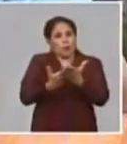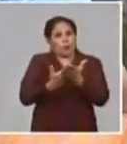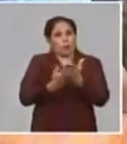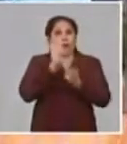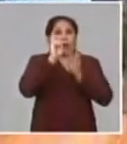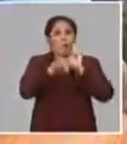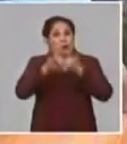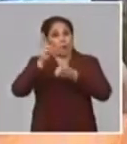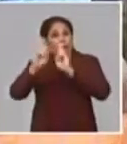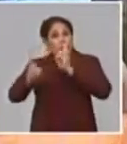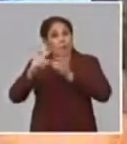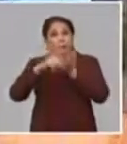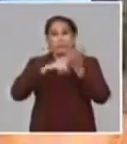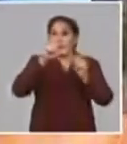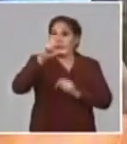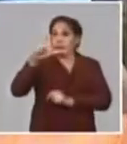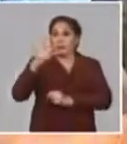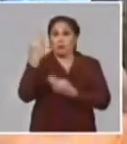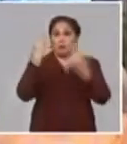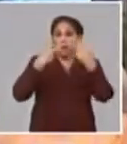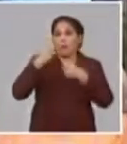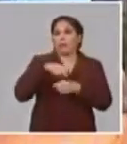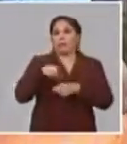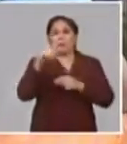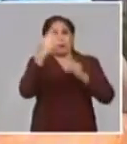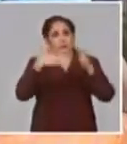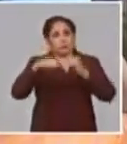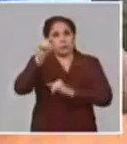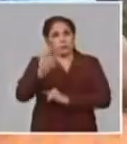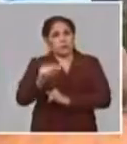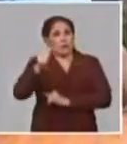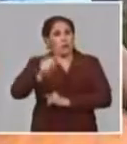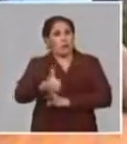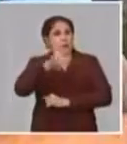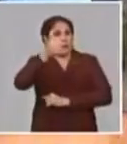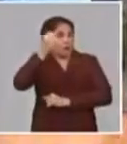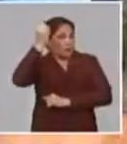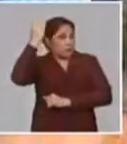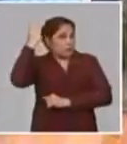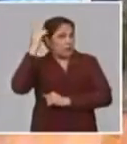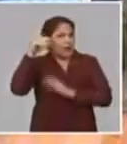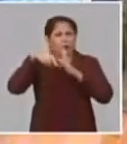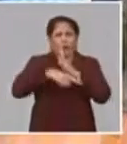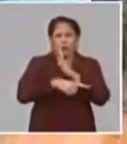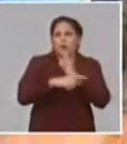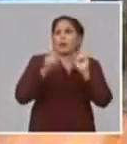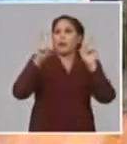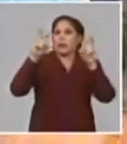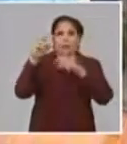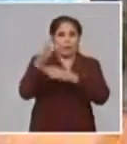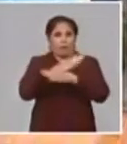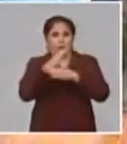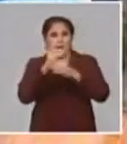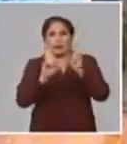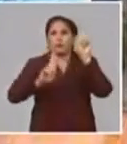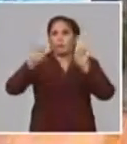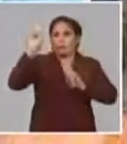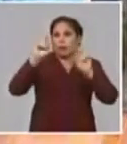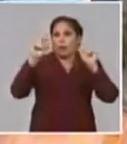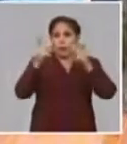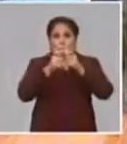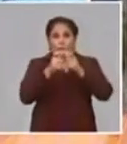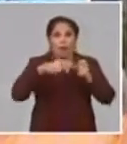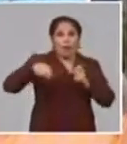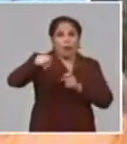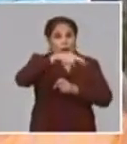orientaciones de nuestro partido, del primer ministro y del presidente, para profundizar en determinados temas que después conduce a la adopción